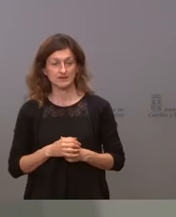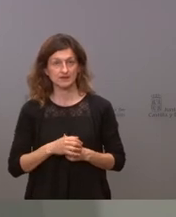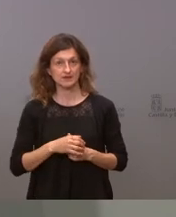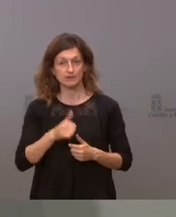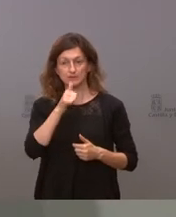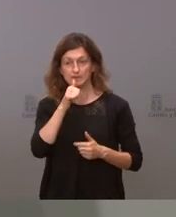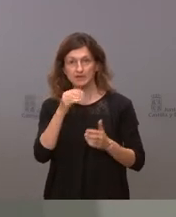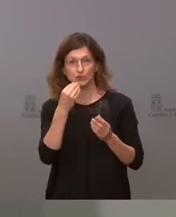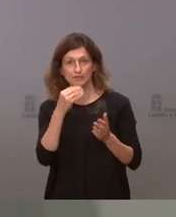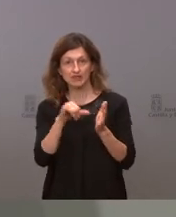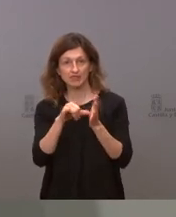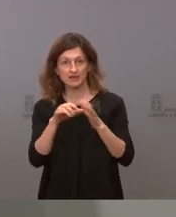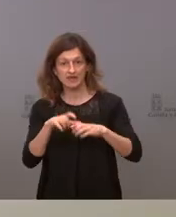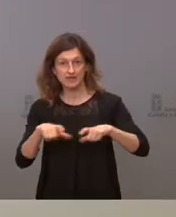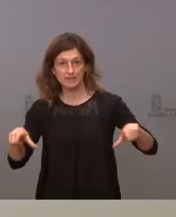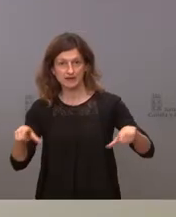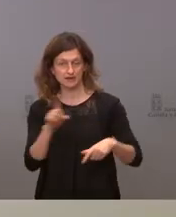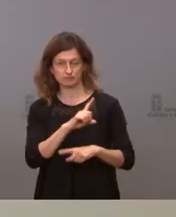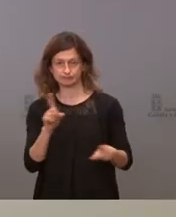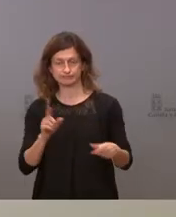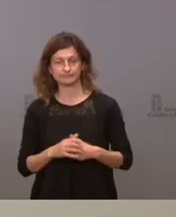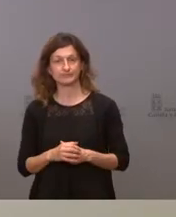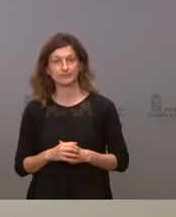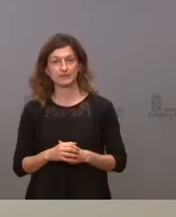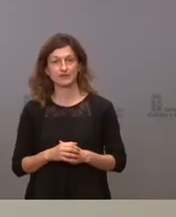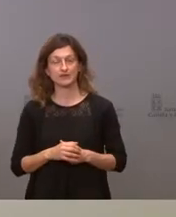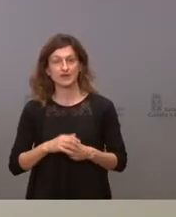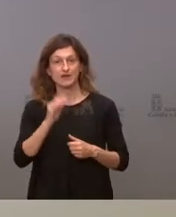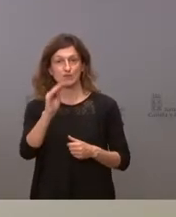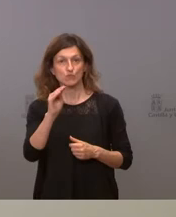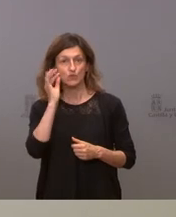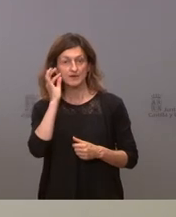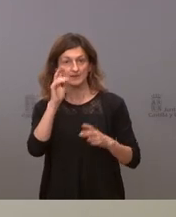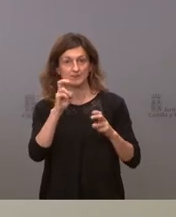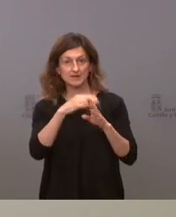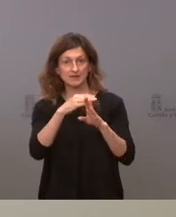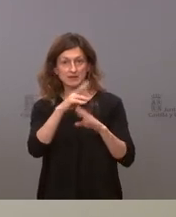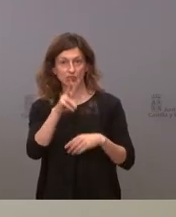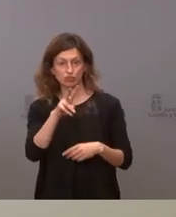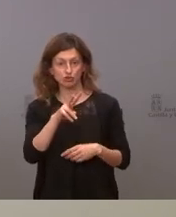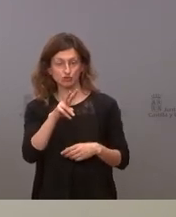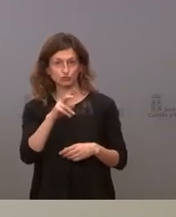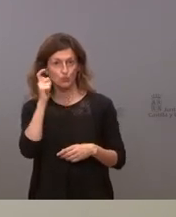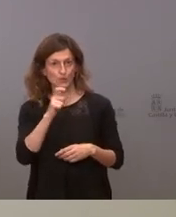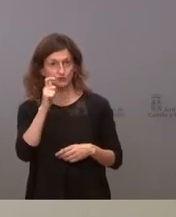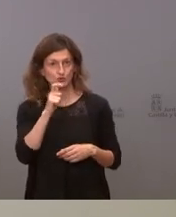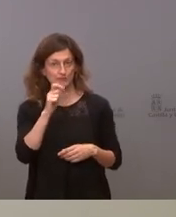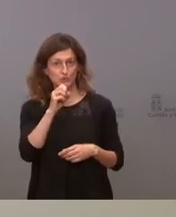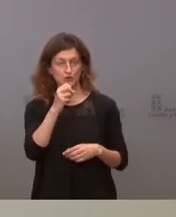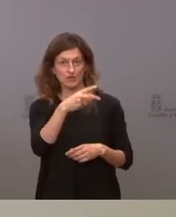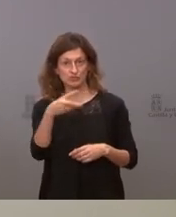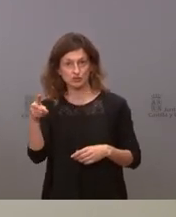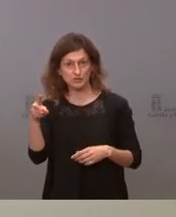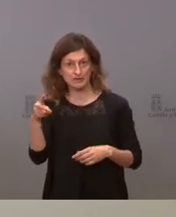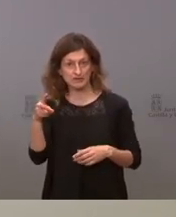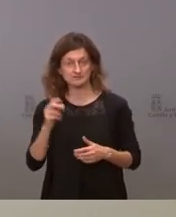en este momento ¿cuándo entrará en vigor el pase de nivel 2 y durante cuánto tiempo son 14 días si